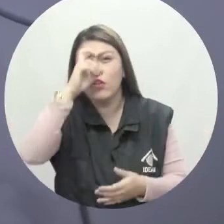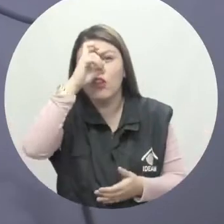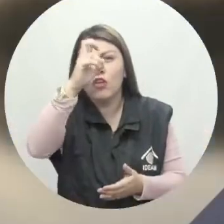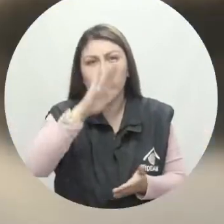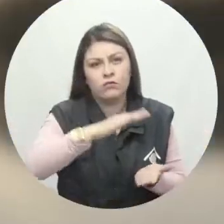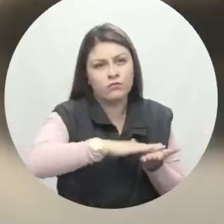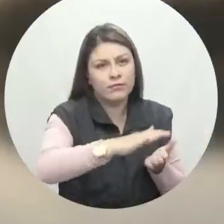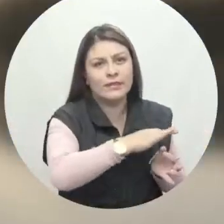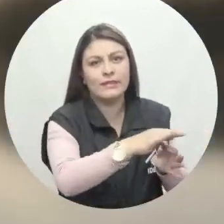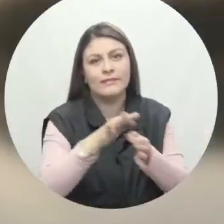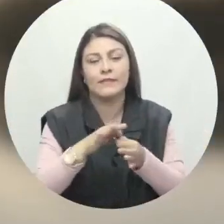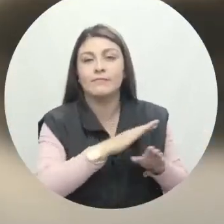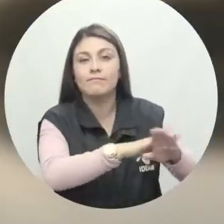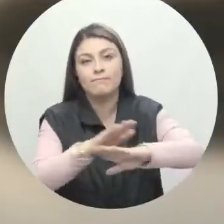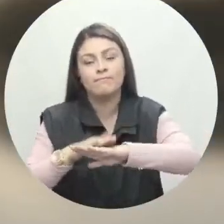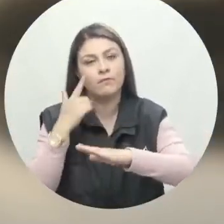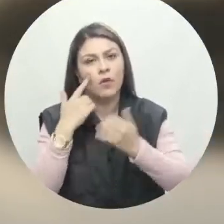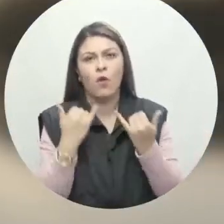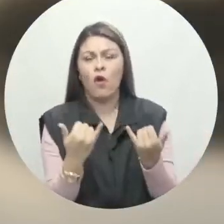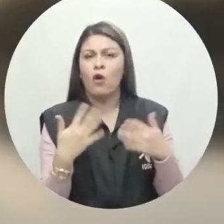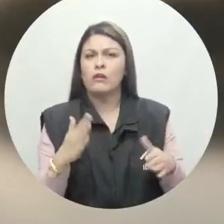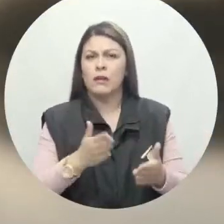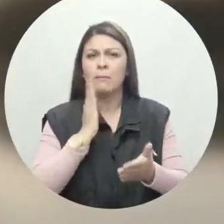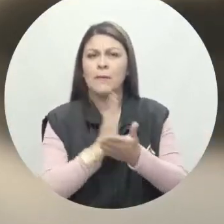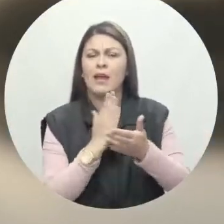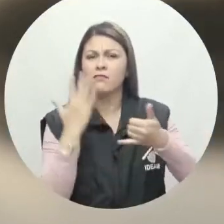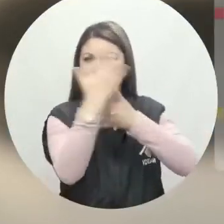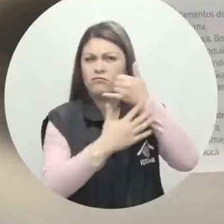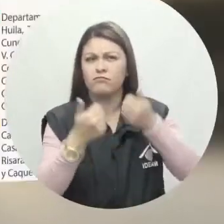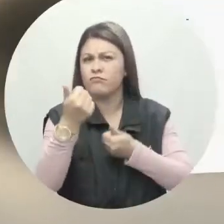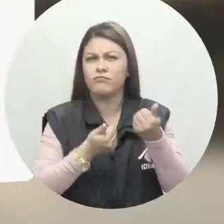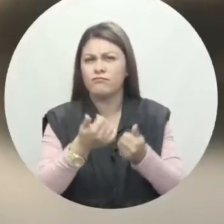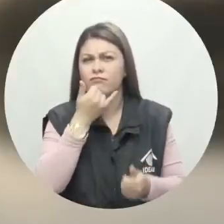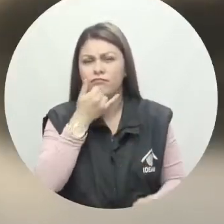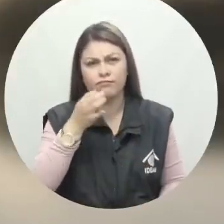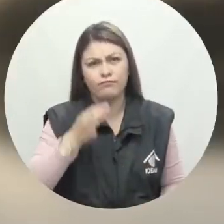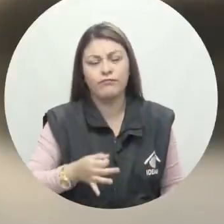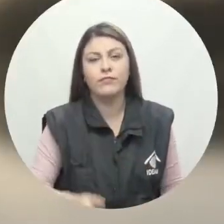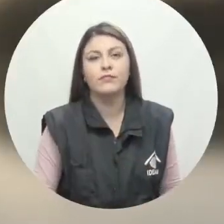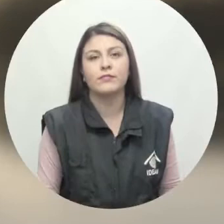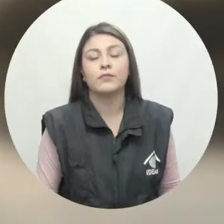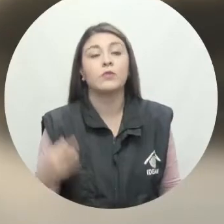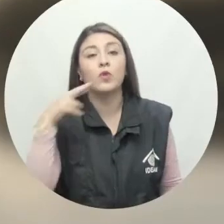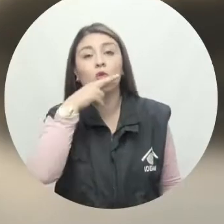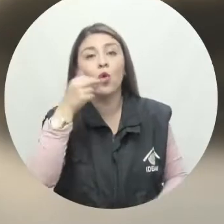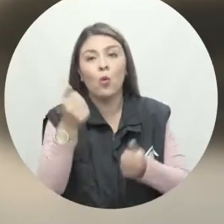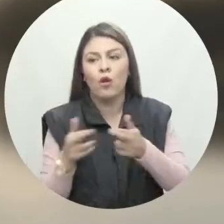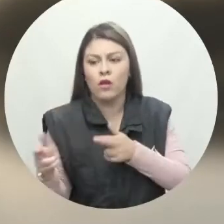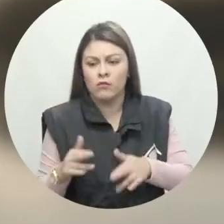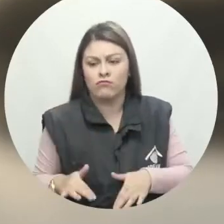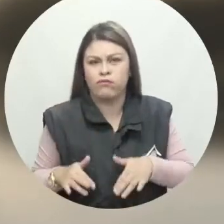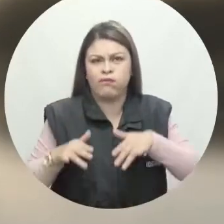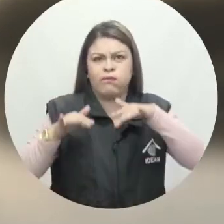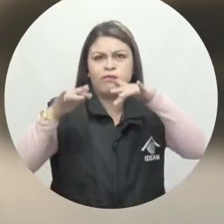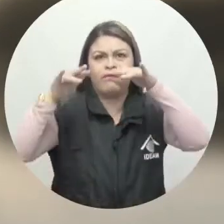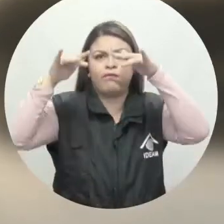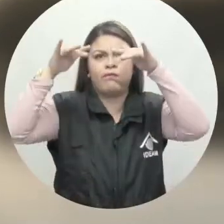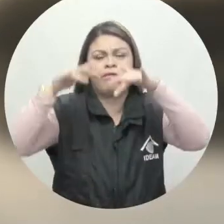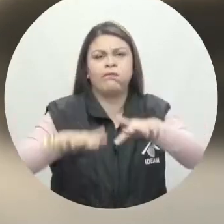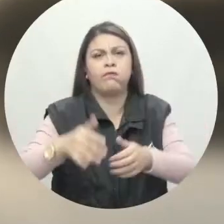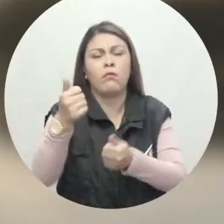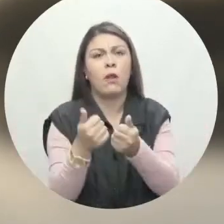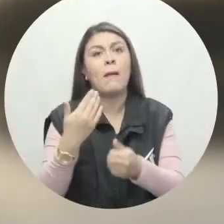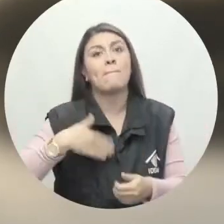Ahora, mucha atención a las principales alertas para hoy a nivel nacional. Alerta roja por niveles muy altos y en su mayoría